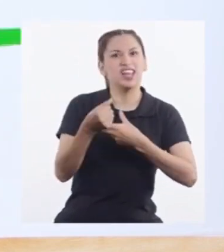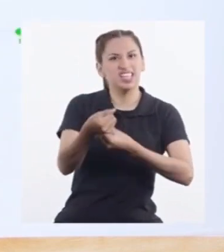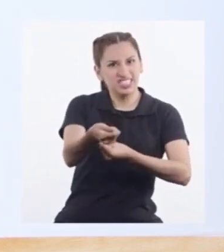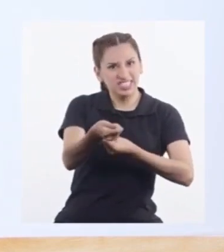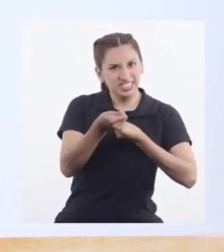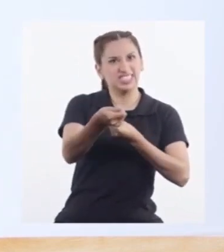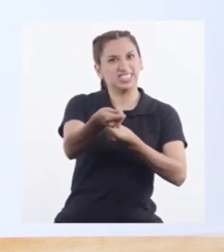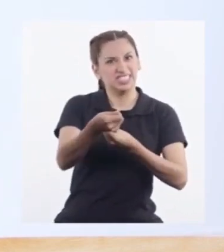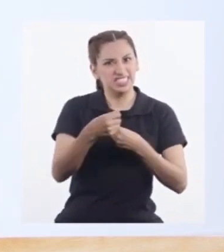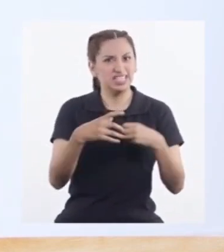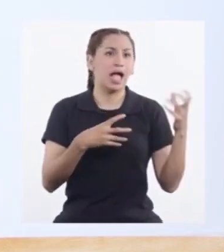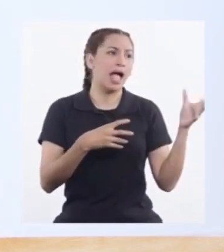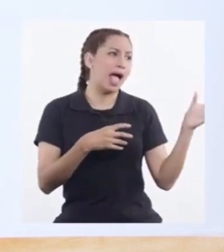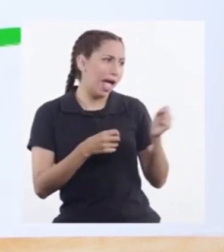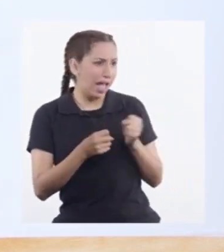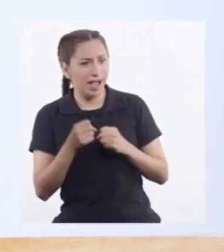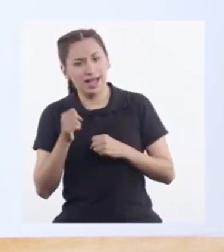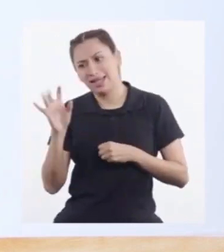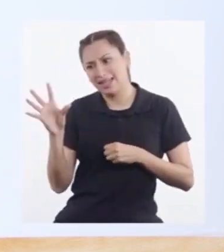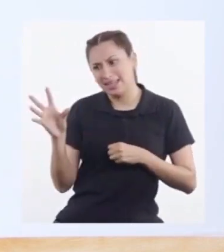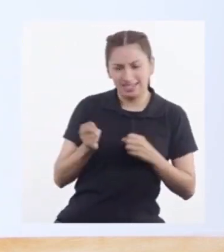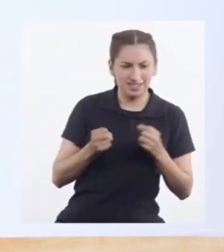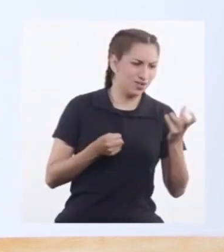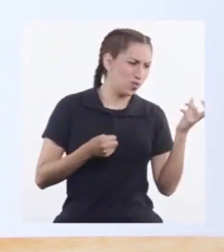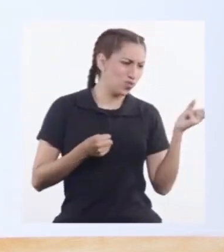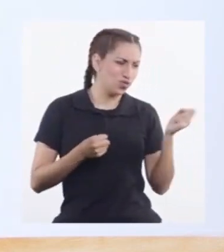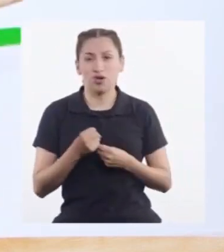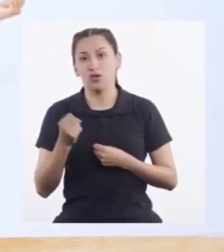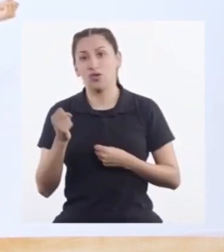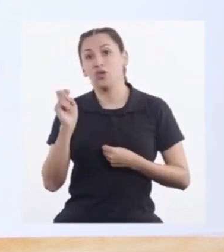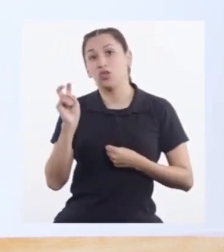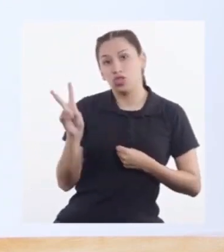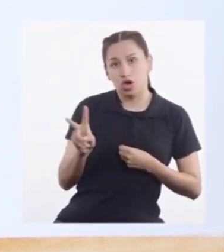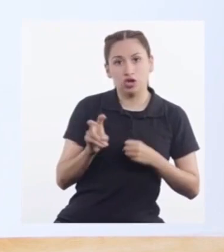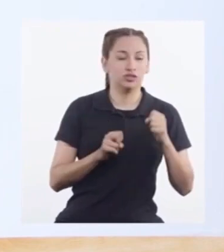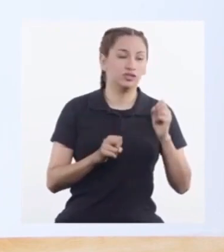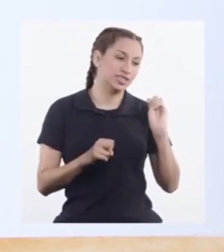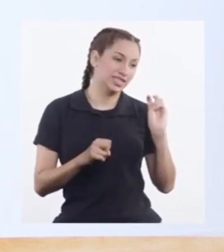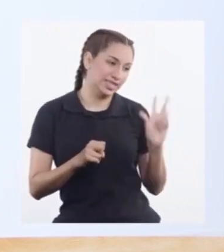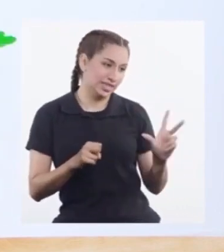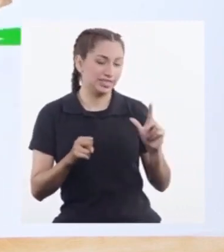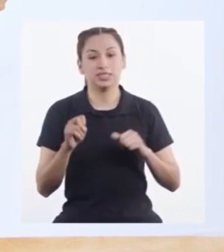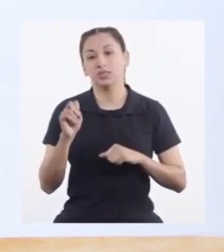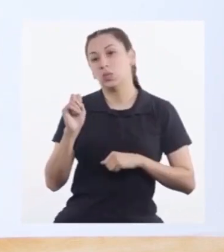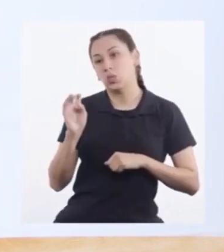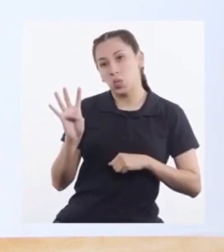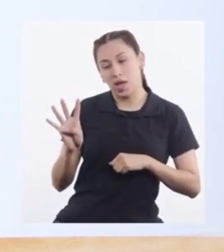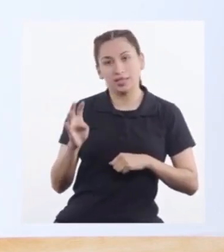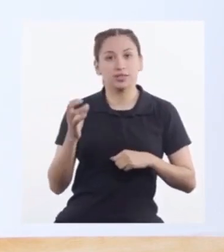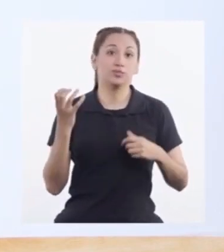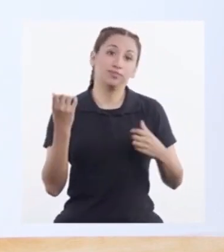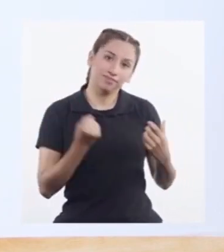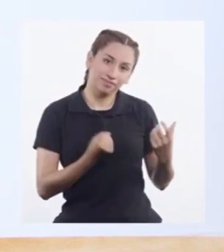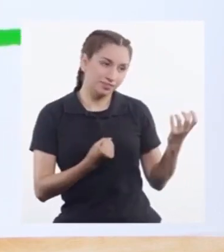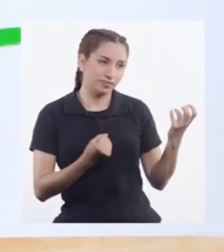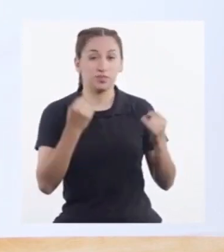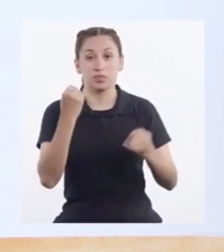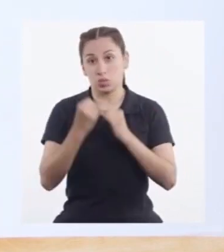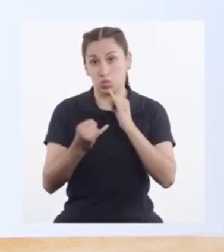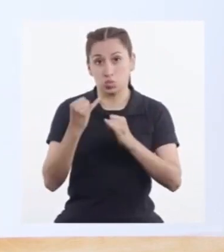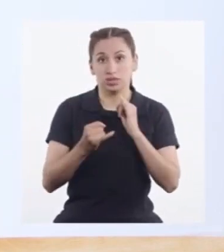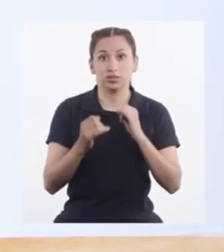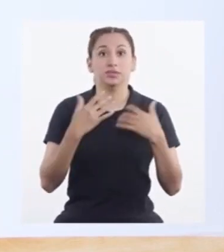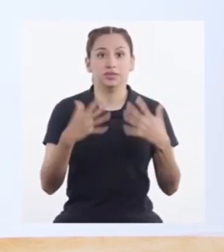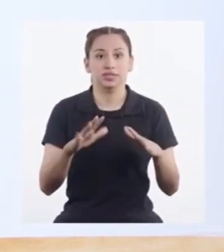sujetaran Y nos estuvieran jalando Vamos resiste Y uno Suelto la cabeza Eso es